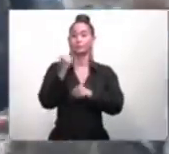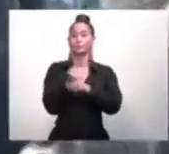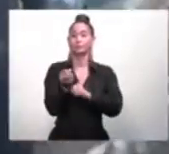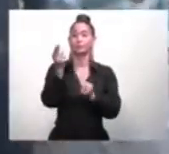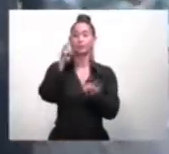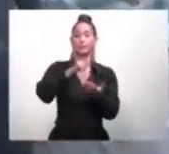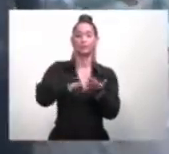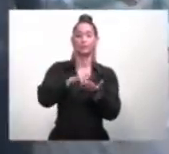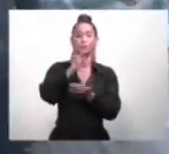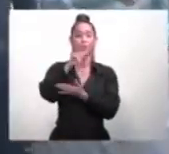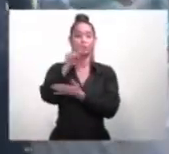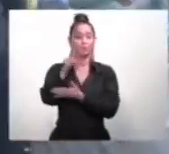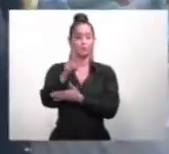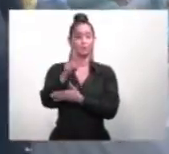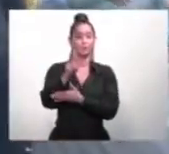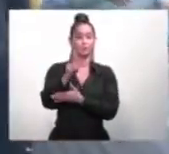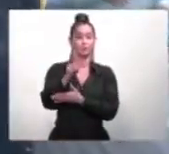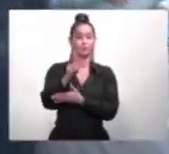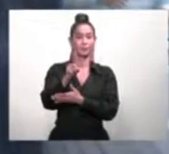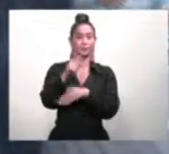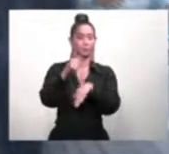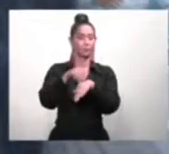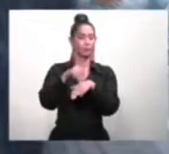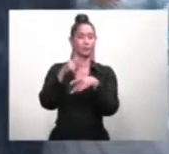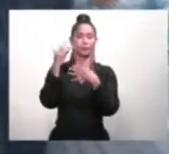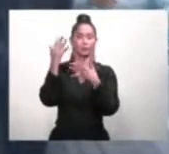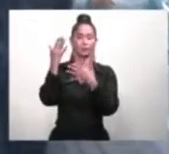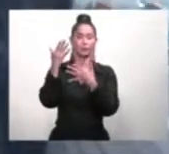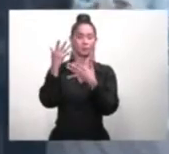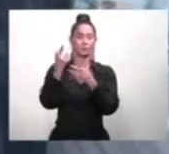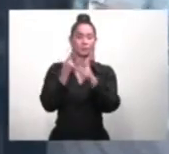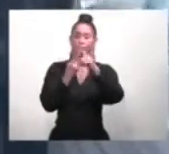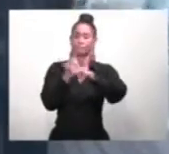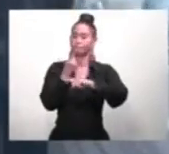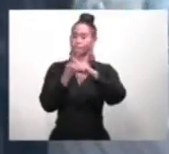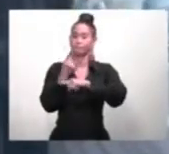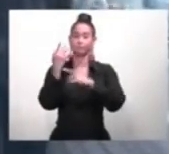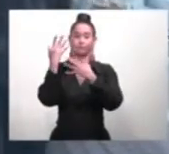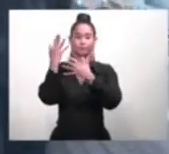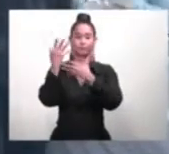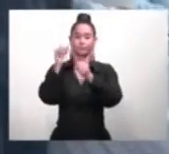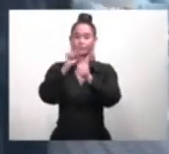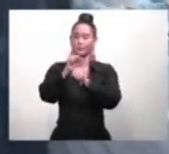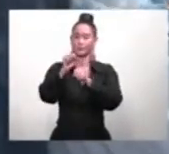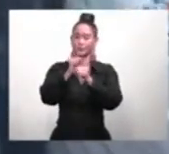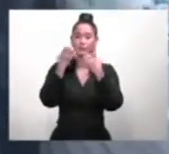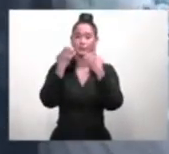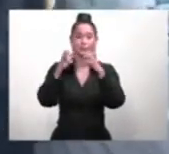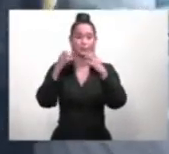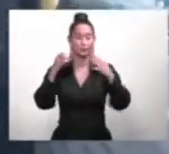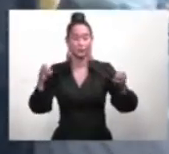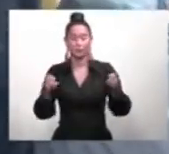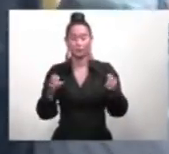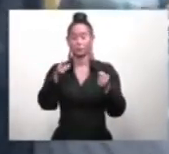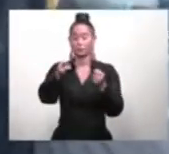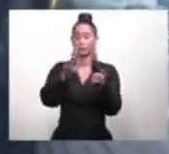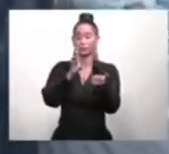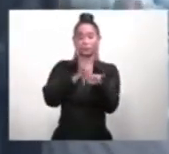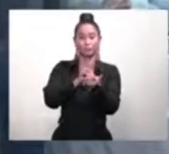Un momento tan esperado, meses y meses de arduo trabajo del personal médico,